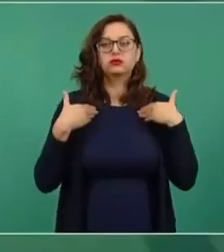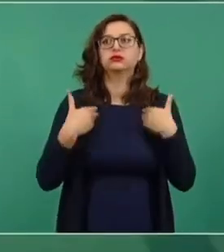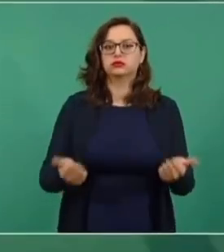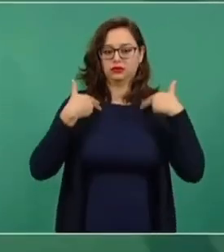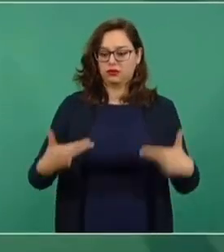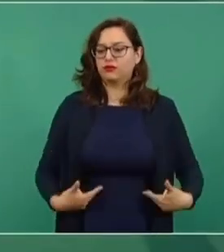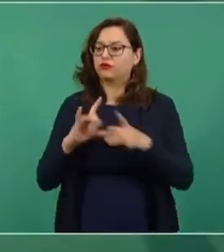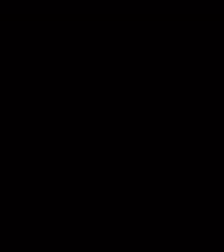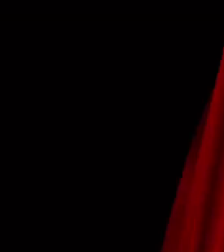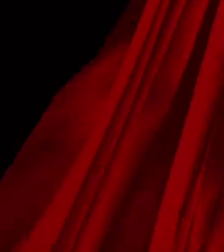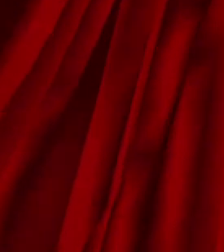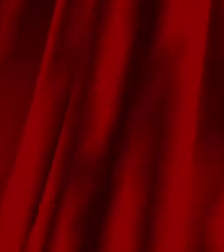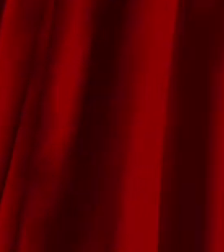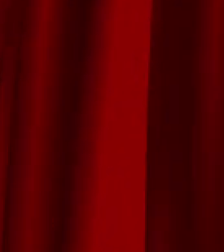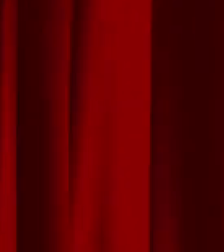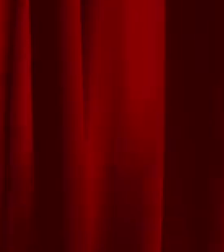por encima de todo.